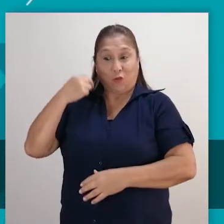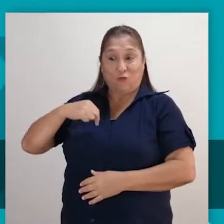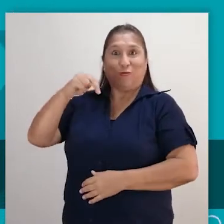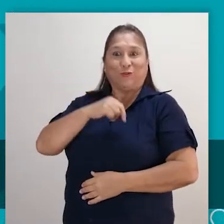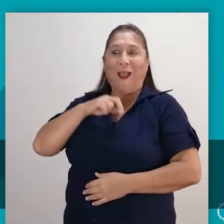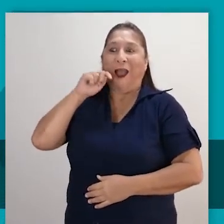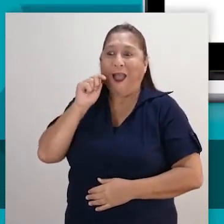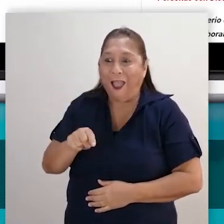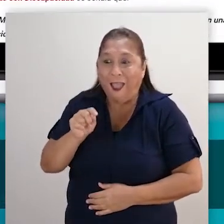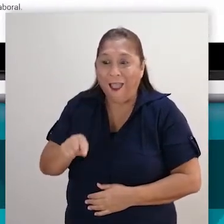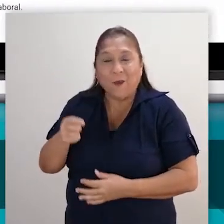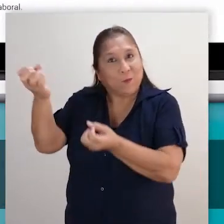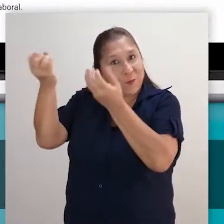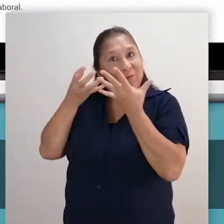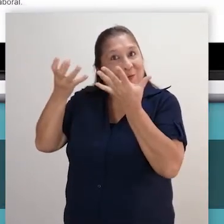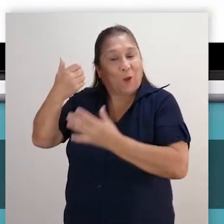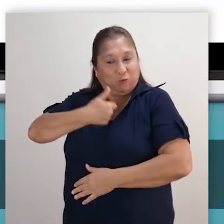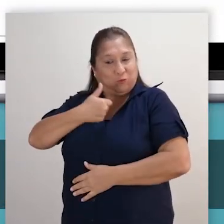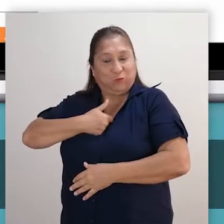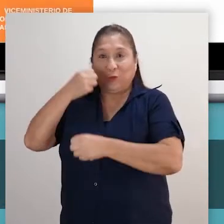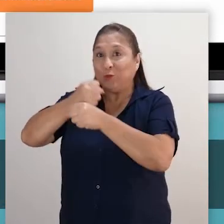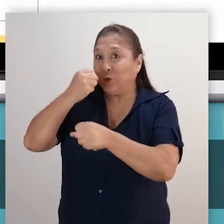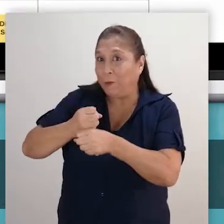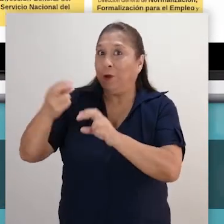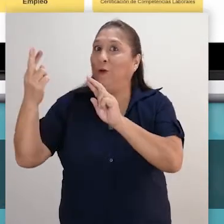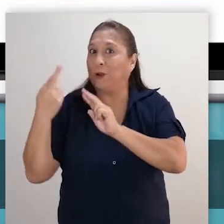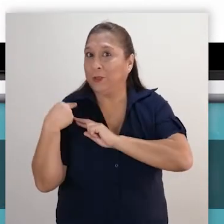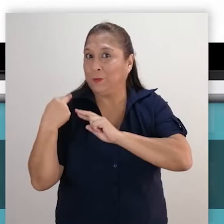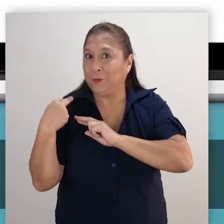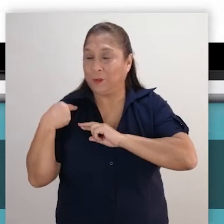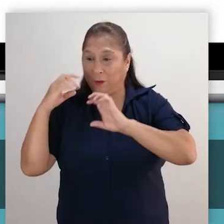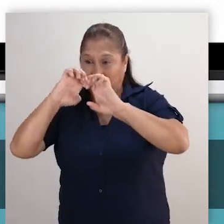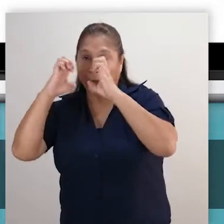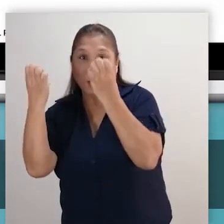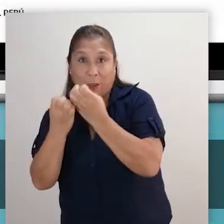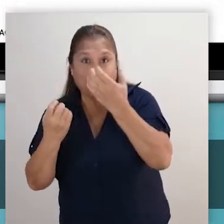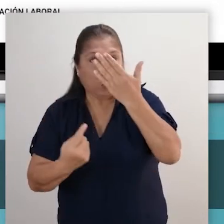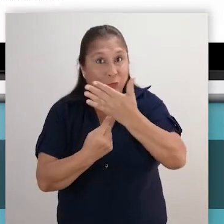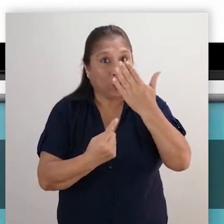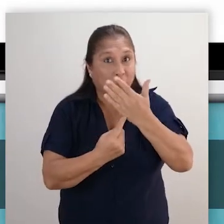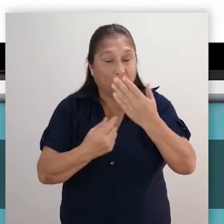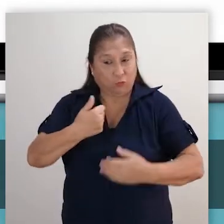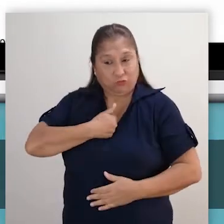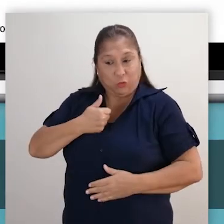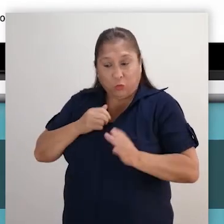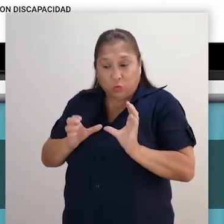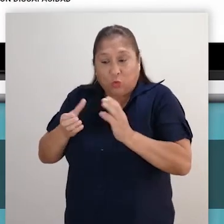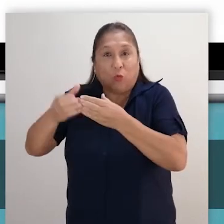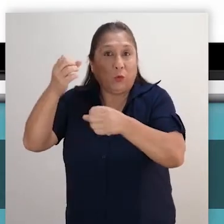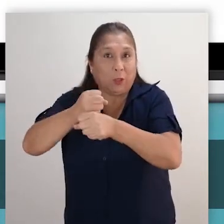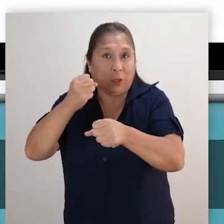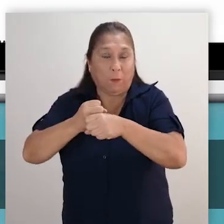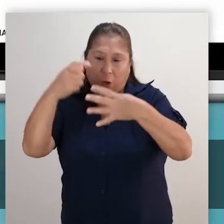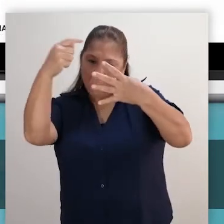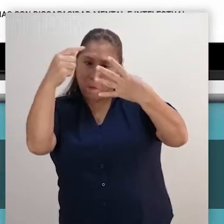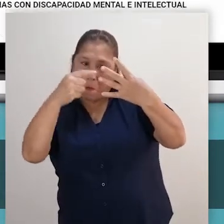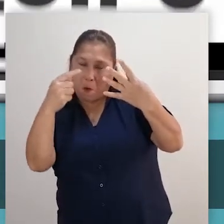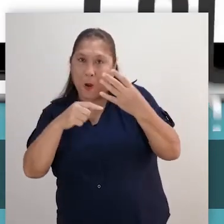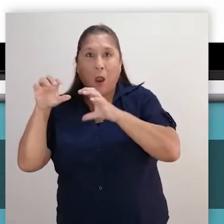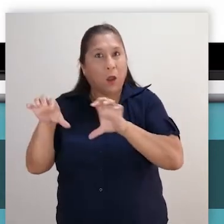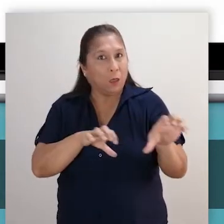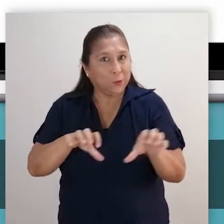encontrará información sobre nuestras funciones el equipo técnico que integra nuestra dirección y principales actividades